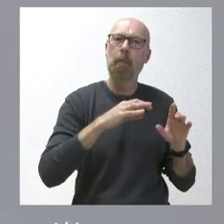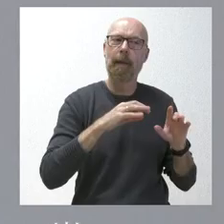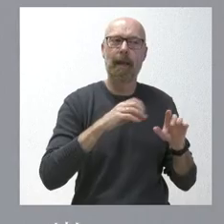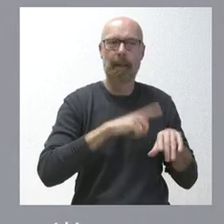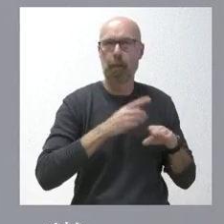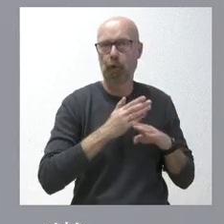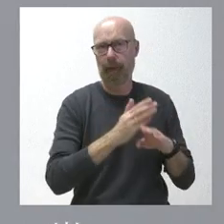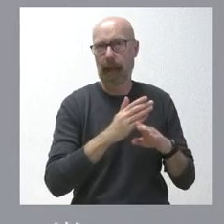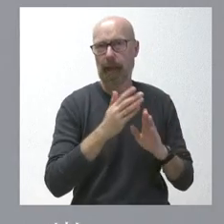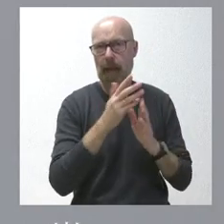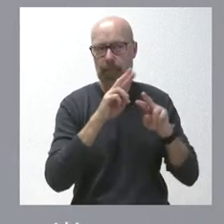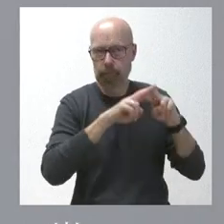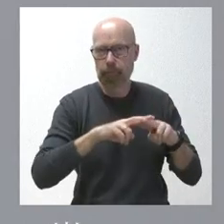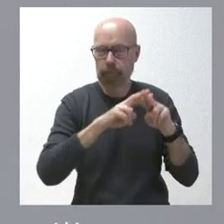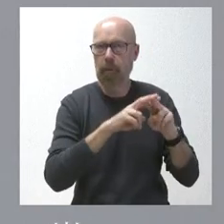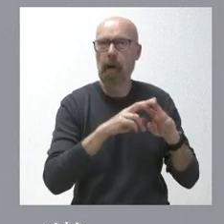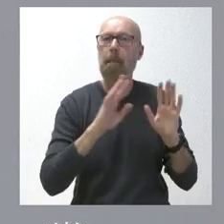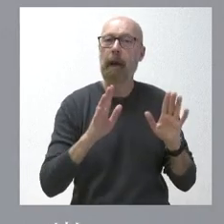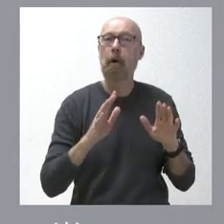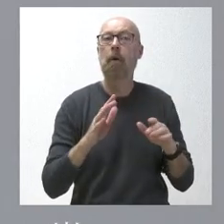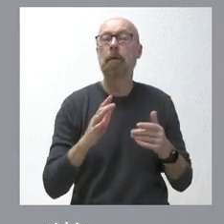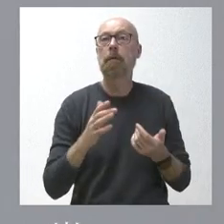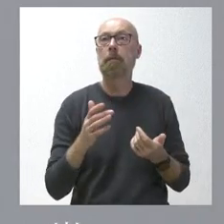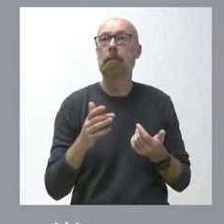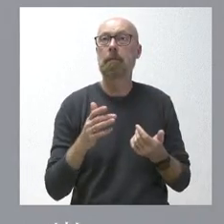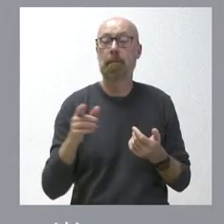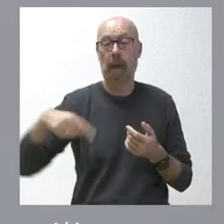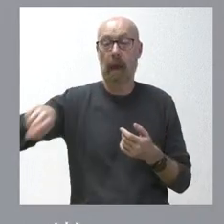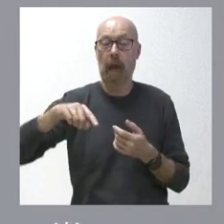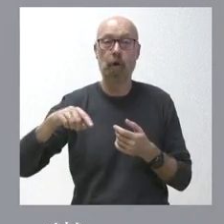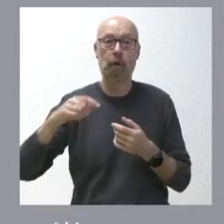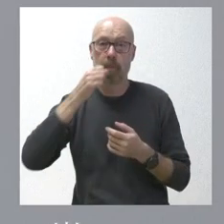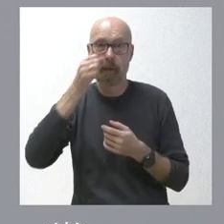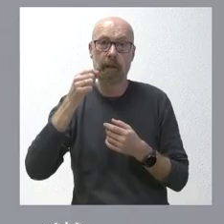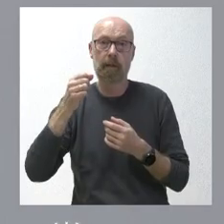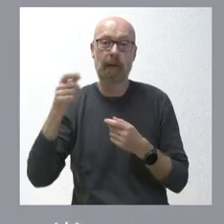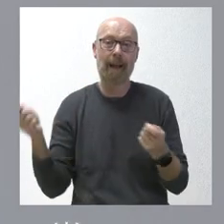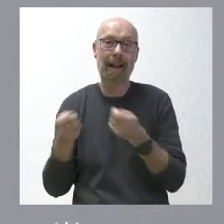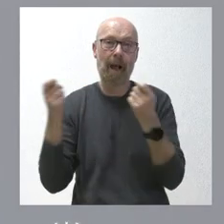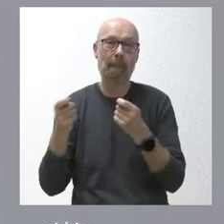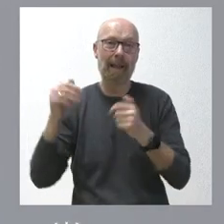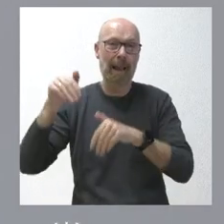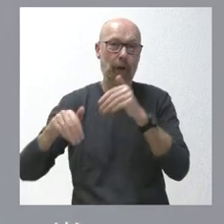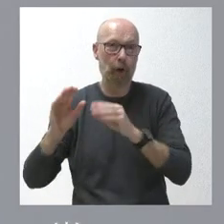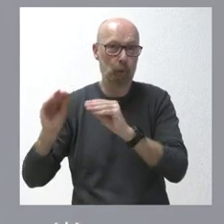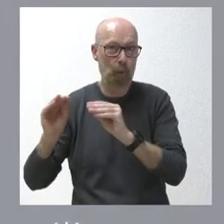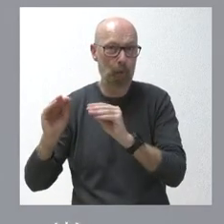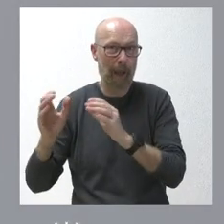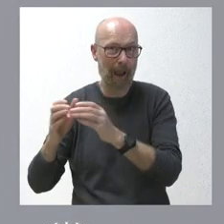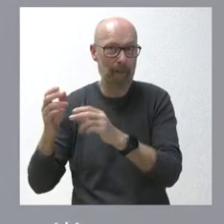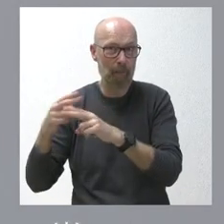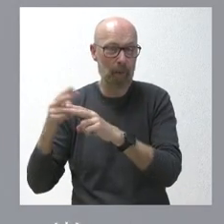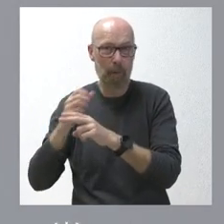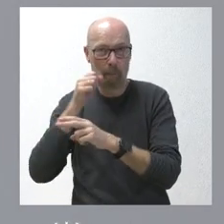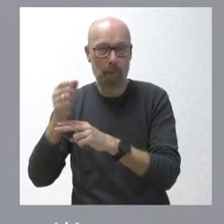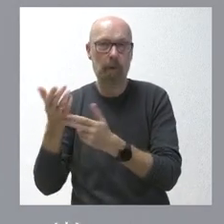constatamos que fruto del tiempo que están dedicando a la campaña de las primarias no han tenido ocasión de ver el contenido del